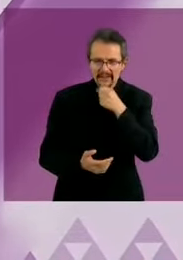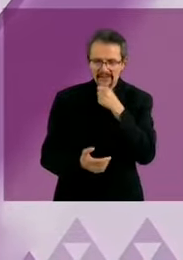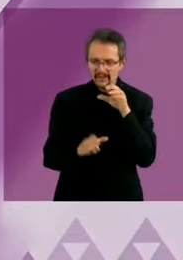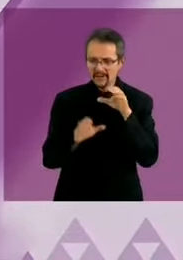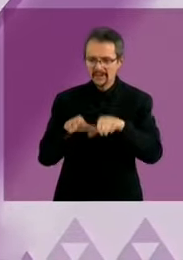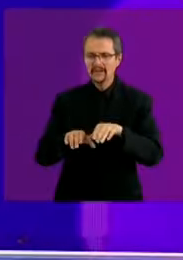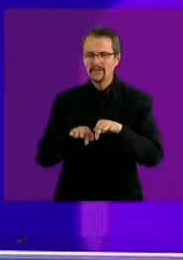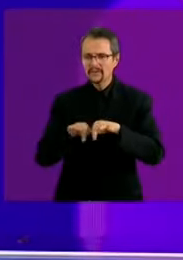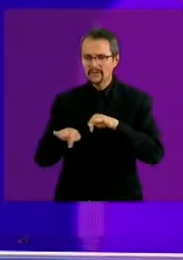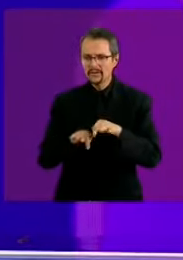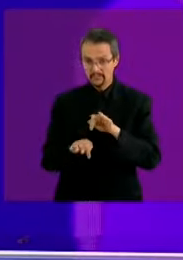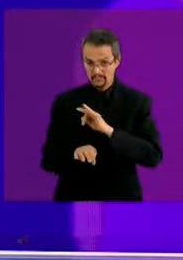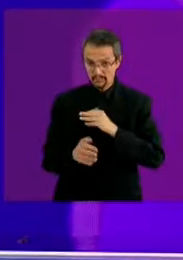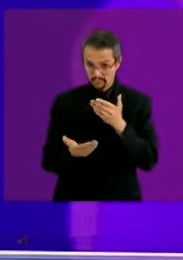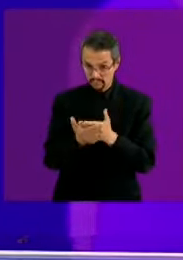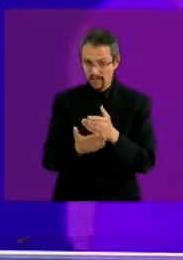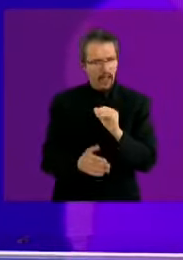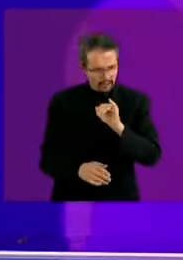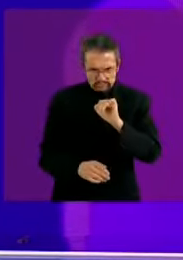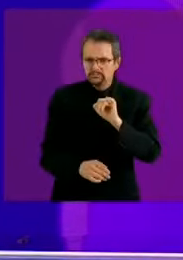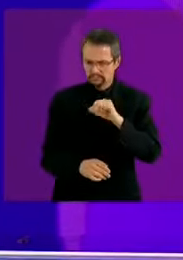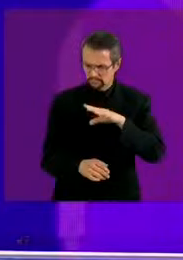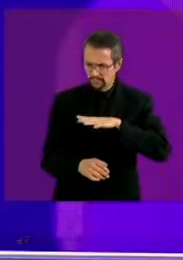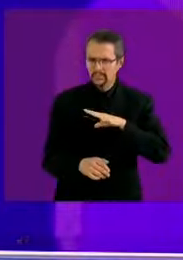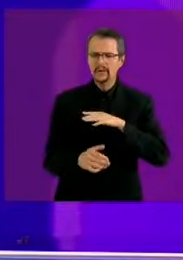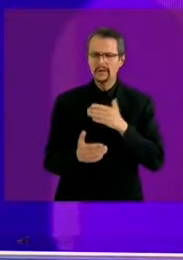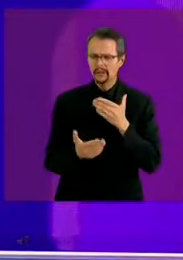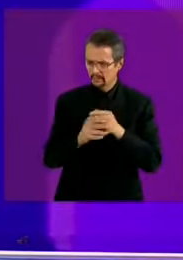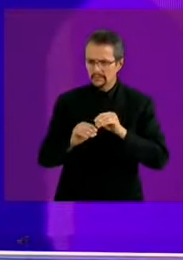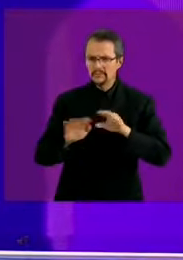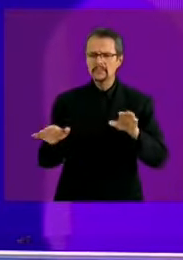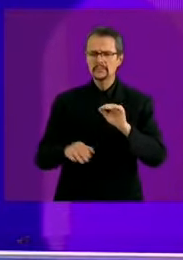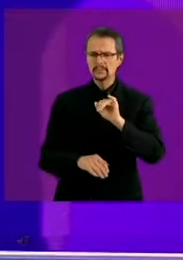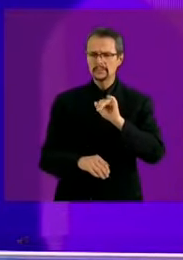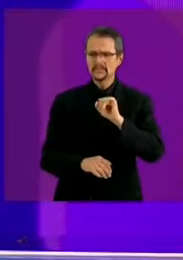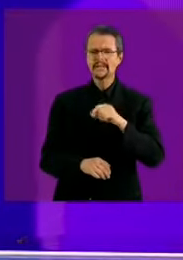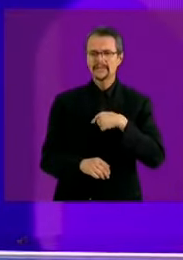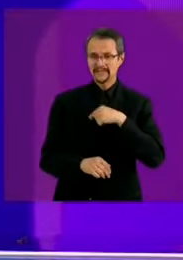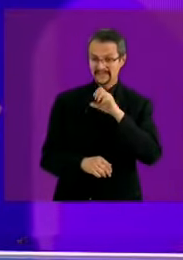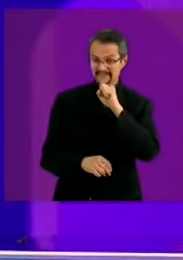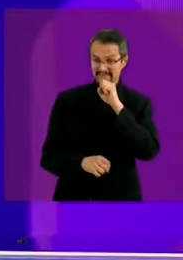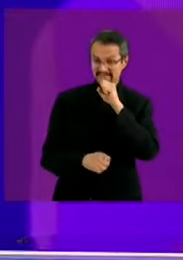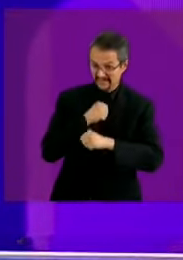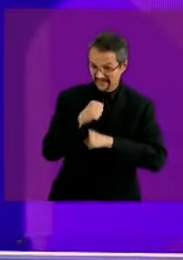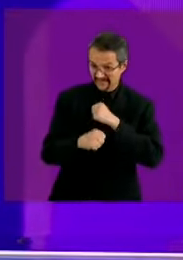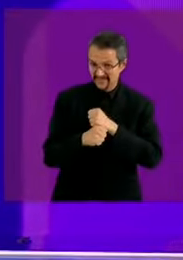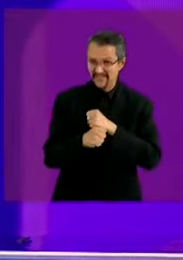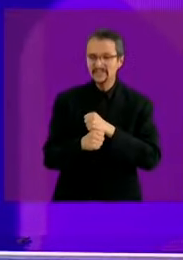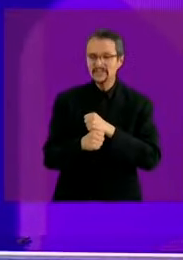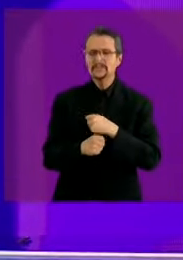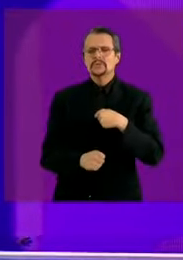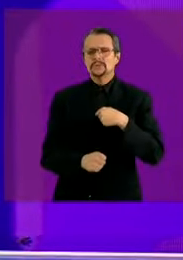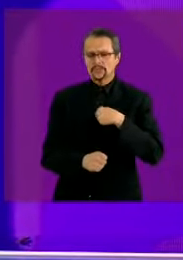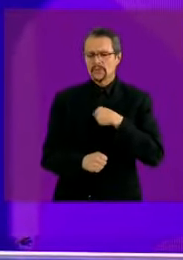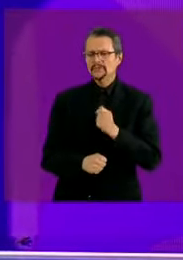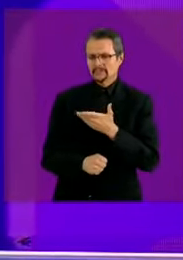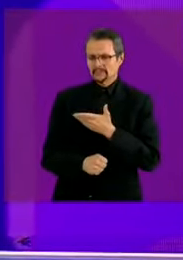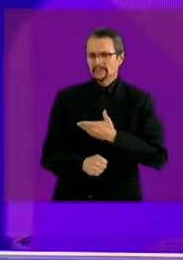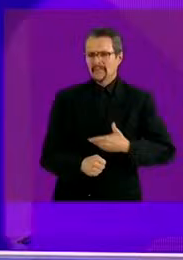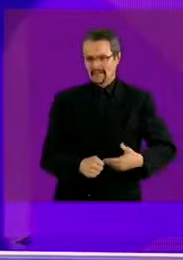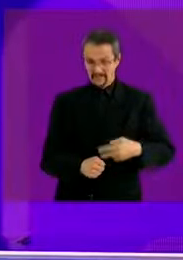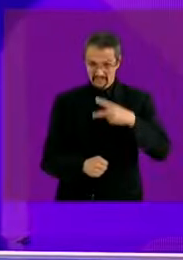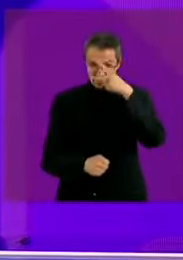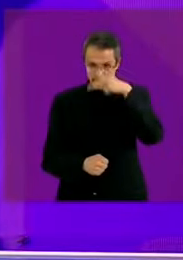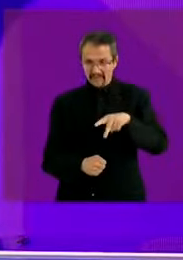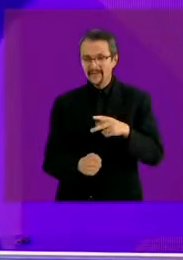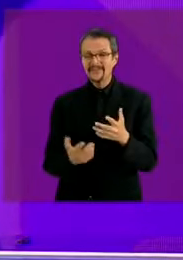necesiten? por supuesto que sí pues yo a los 60 años voy a ser la presidenta de México y voy a tomar